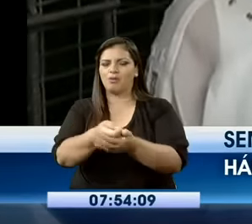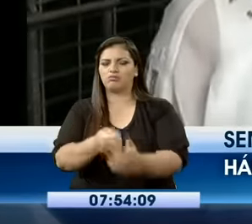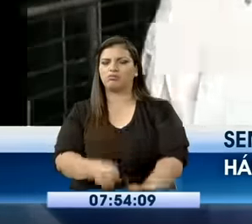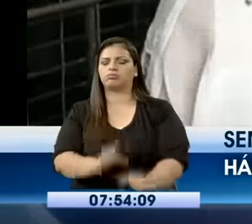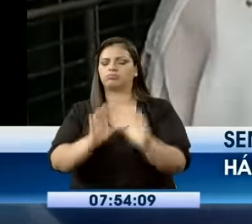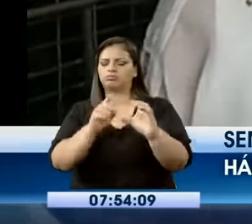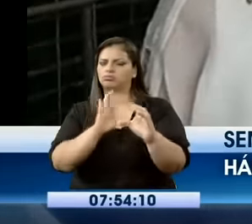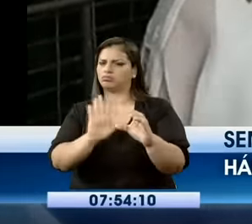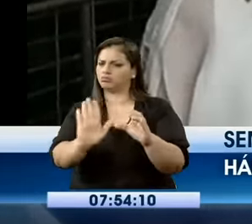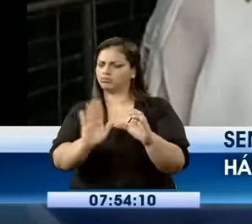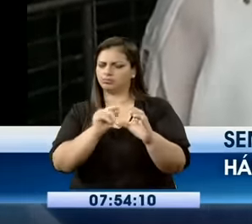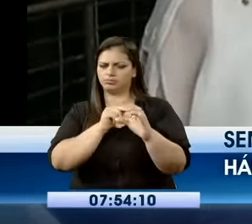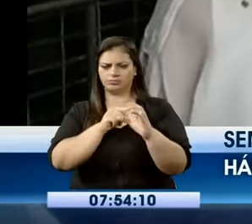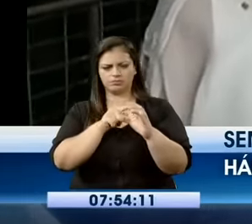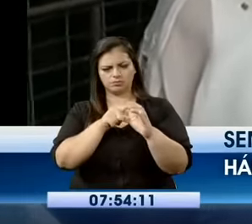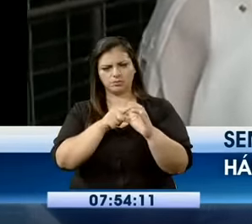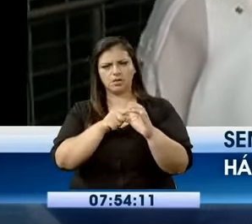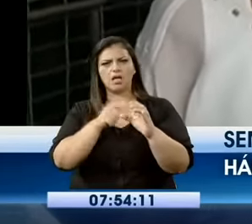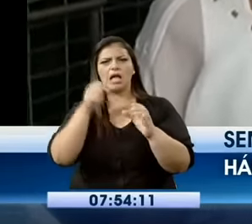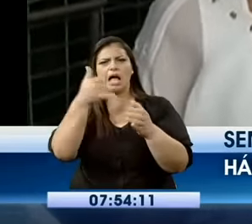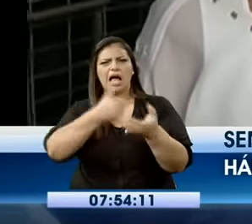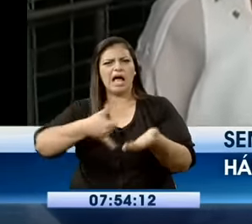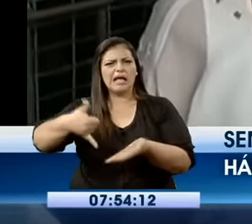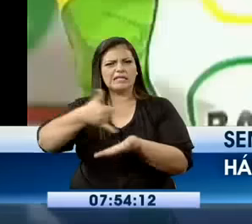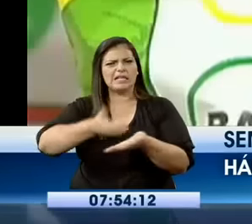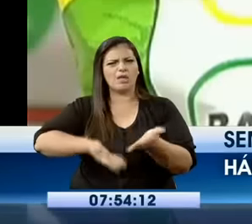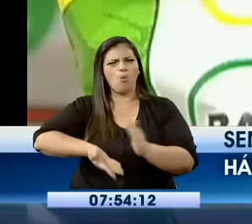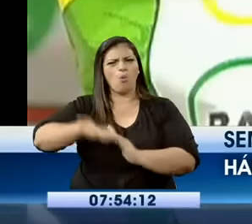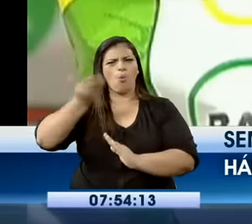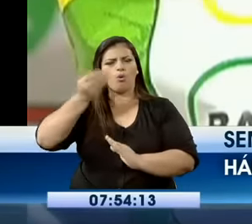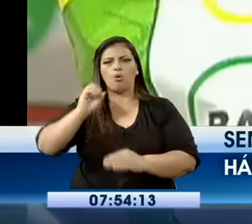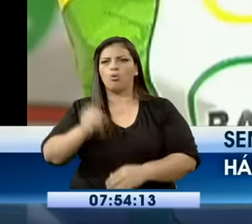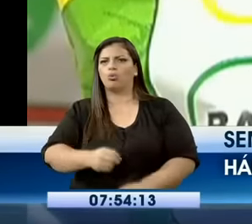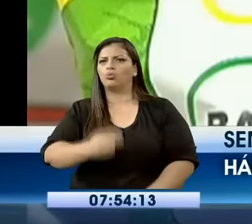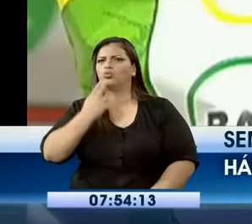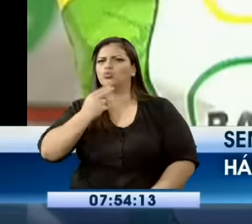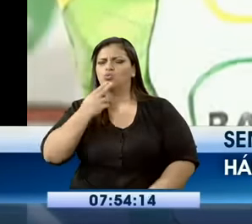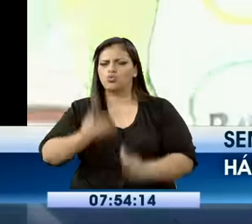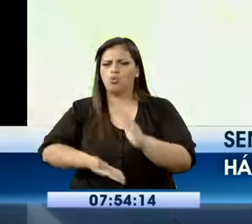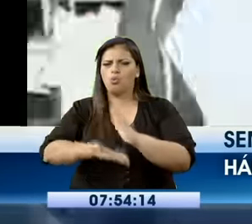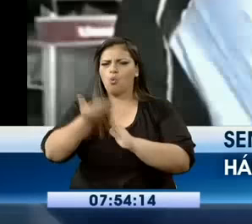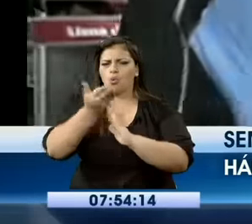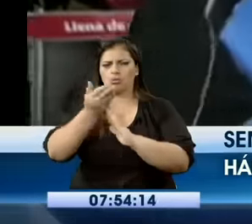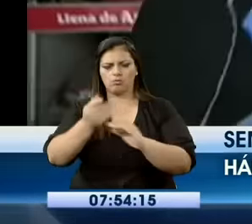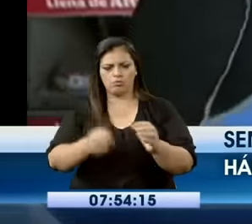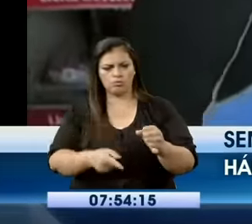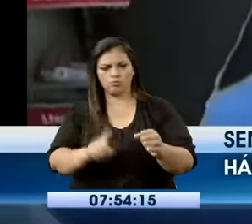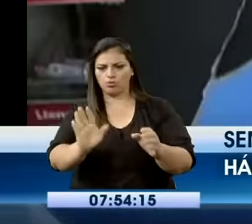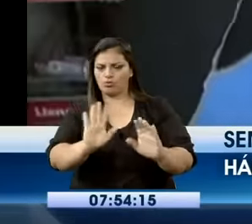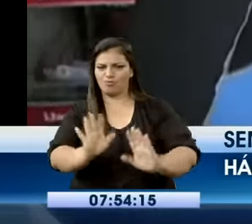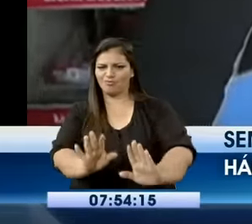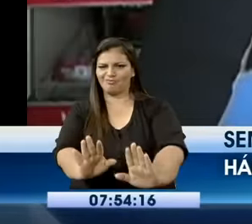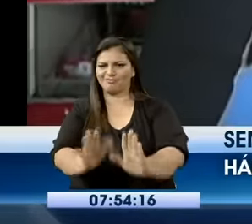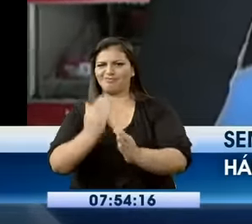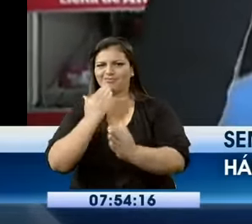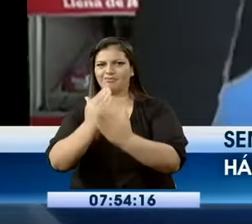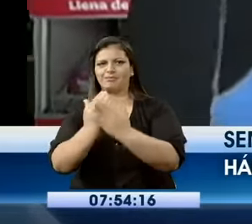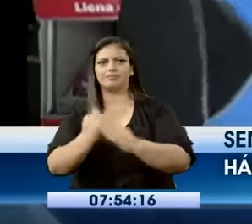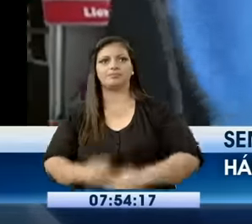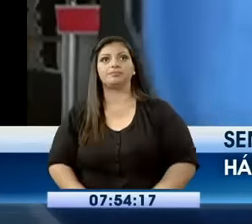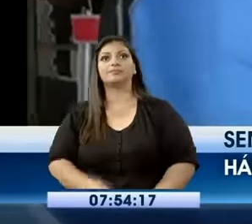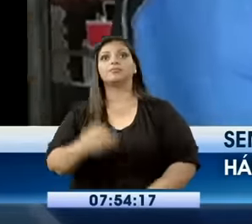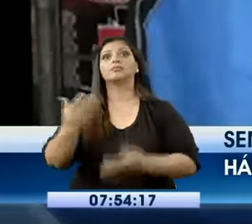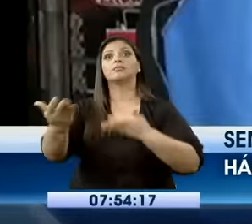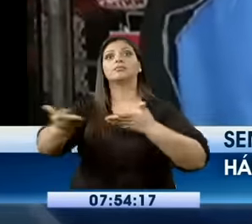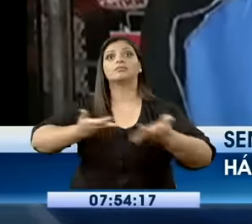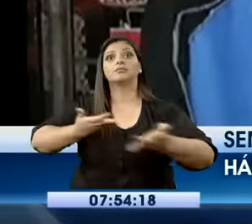primero que miro es si tiene medio en grasa, si es alto en azúcares. Si lo veo que esté alto en grasa, no lo compro. En las tiendas indican que algunos consumidores